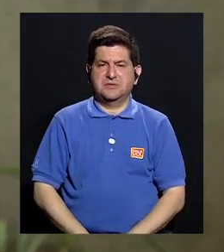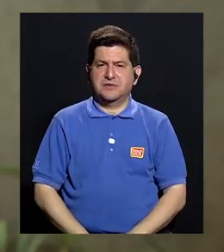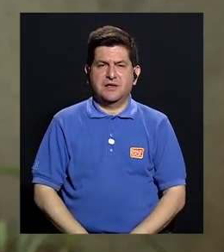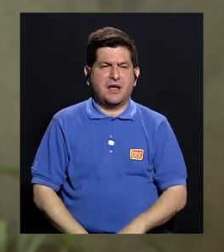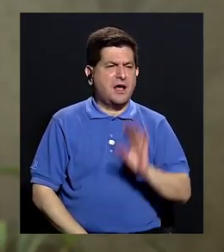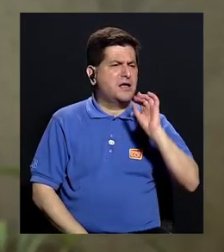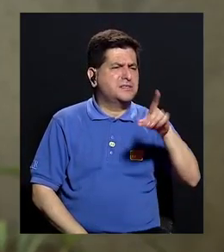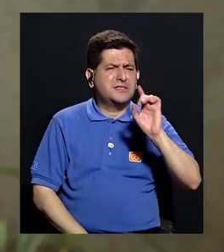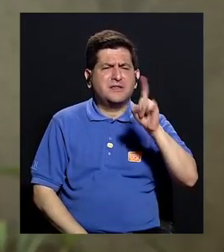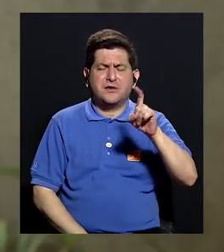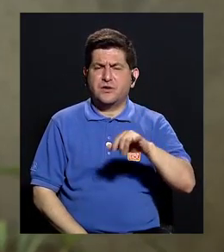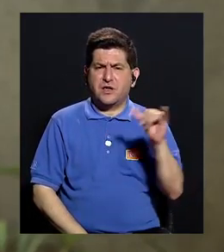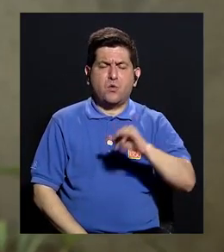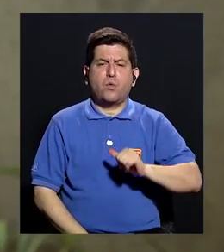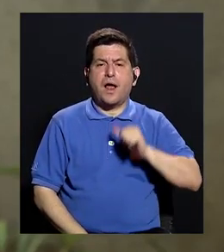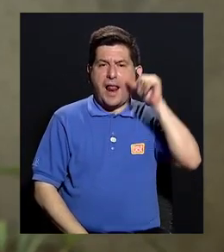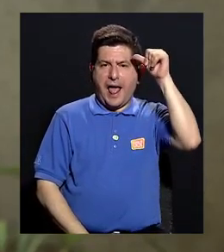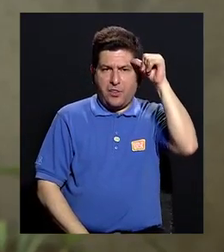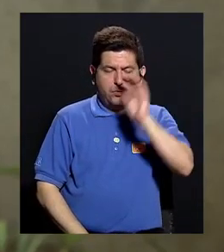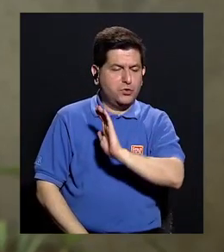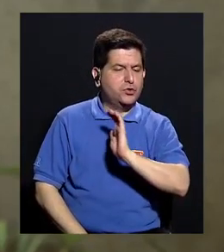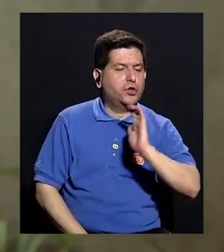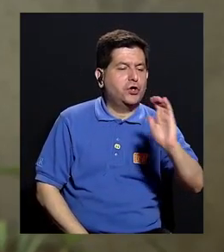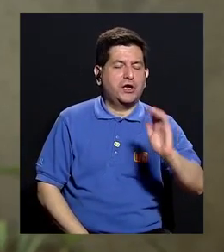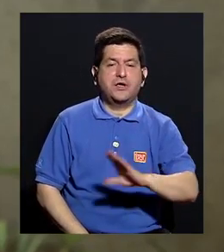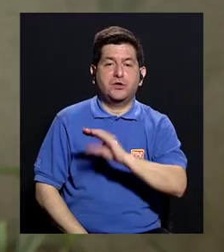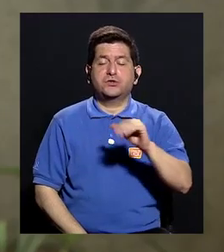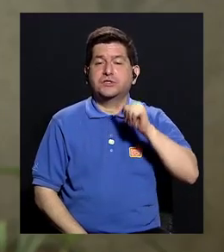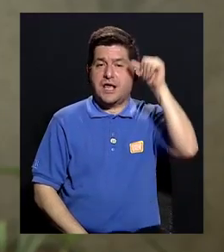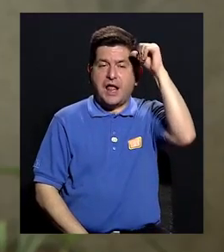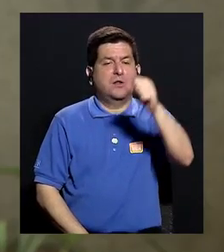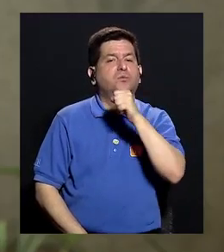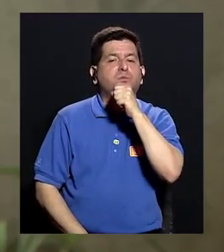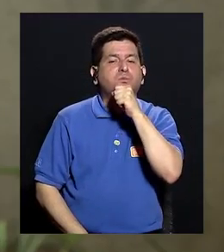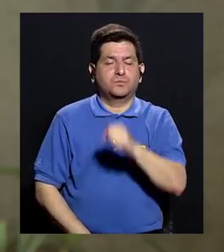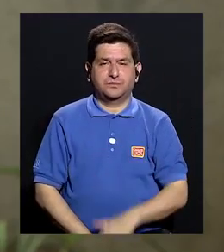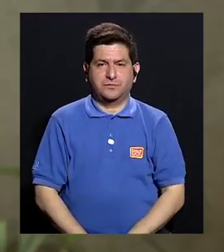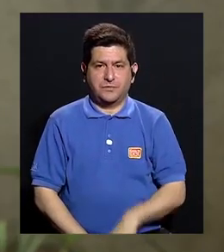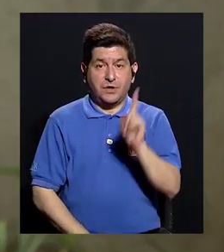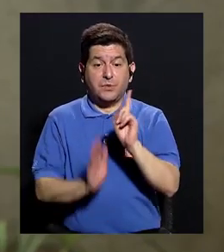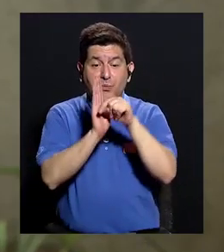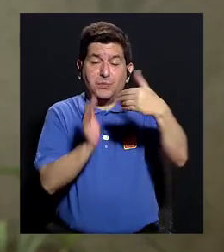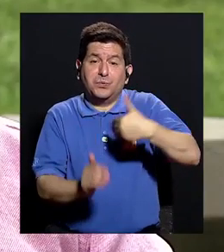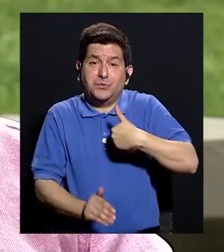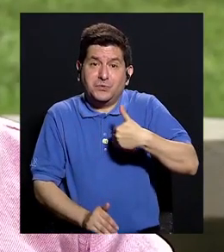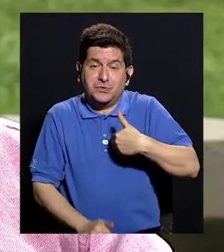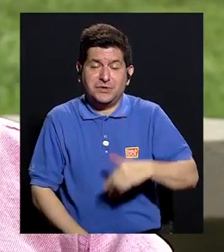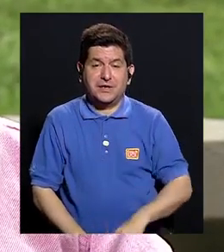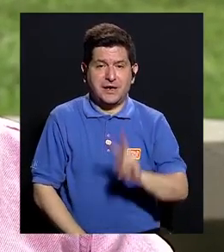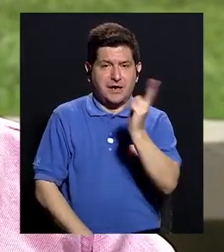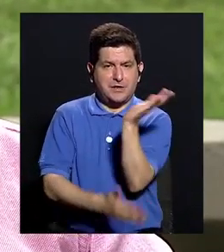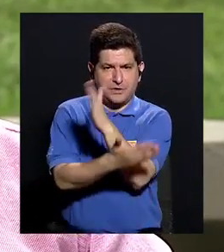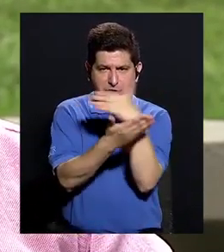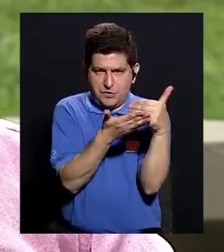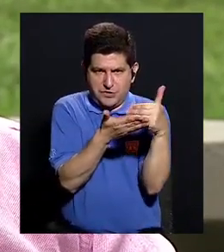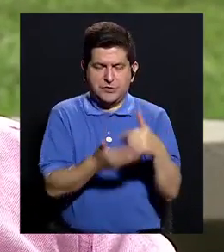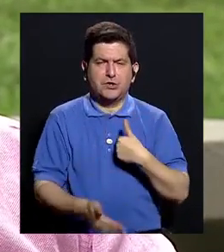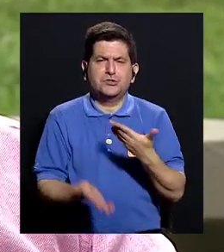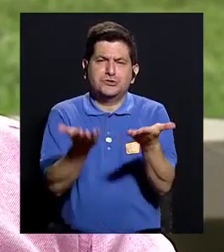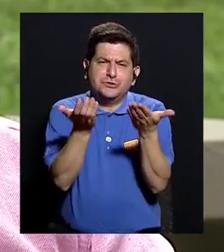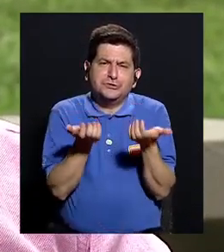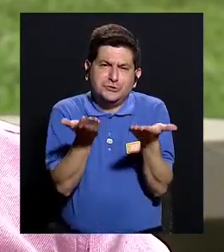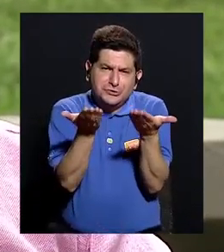tanto y se diagnostica tanto en adultos como en niños y en adultos mayores. Ana, en este minuto que nos queda de este segundo bloque,